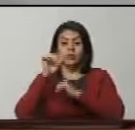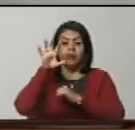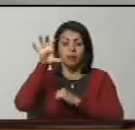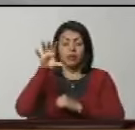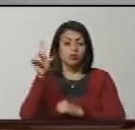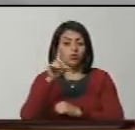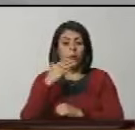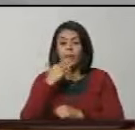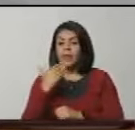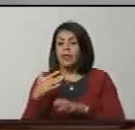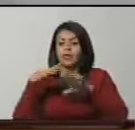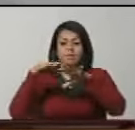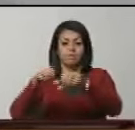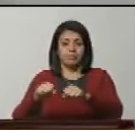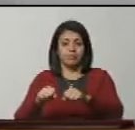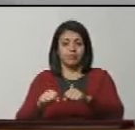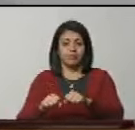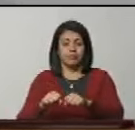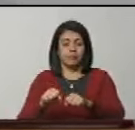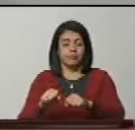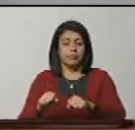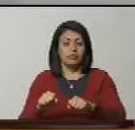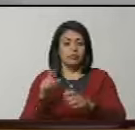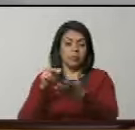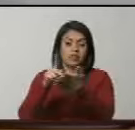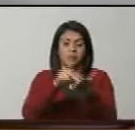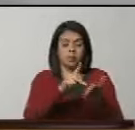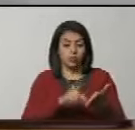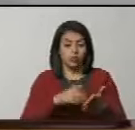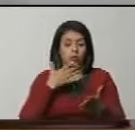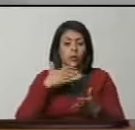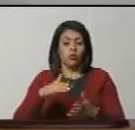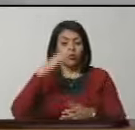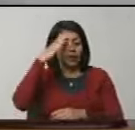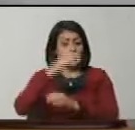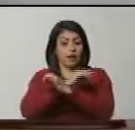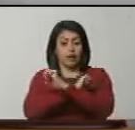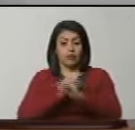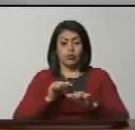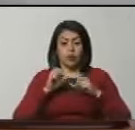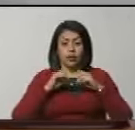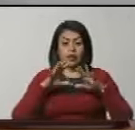patria, no pedir invasiones, ni pedir intervenciones por ejércitos extranjeros,